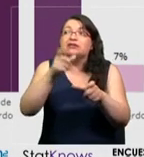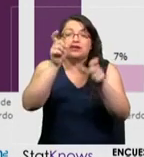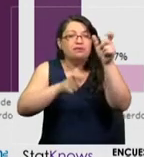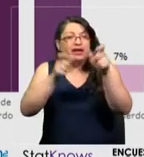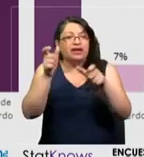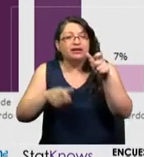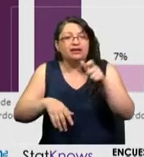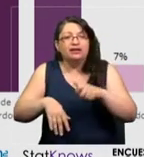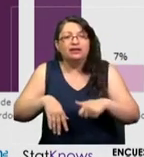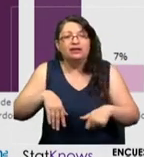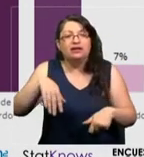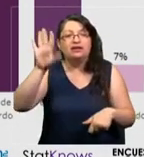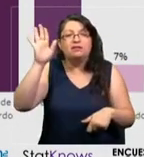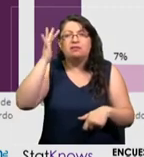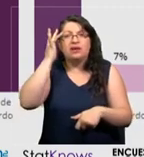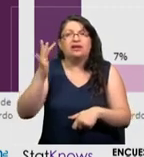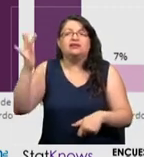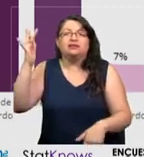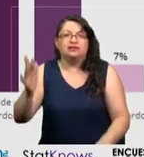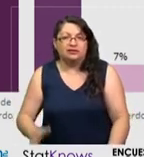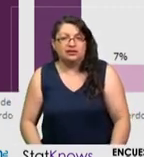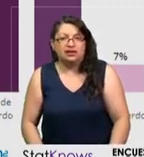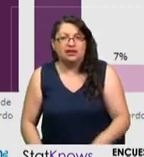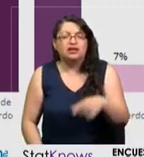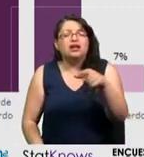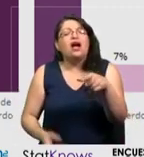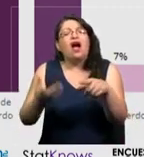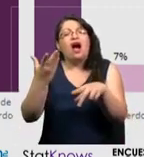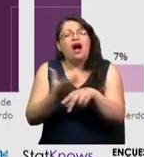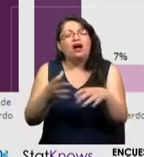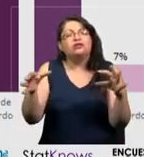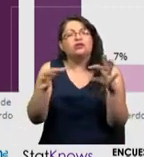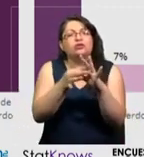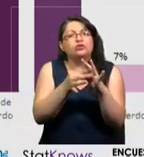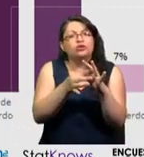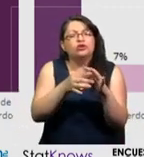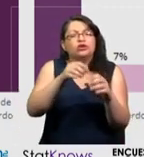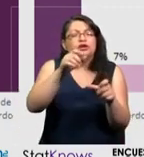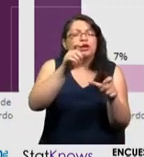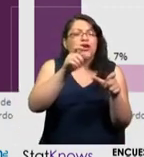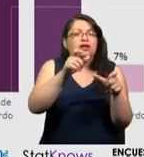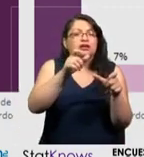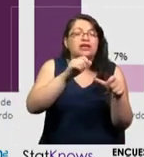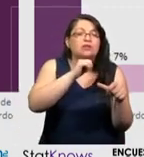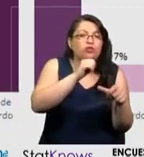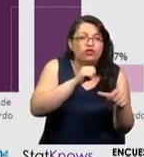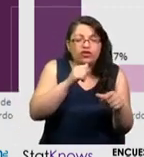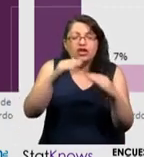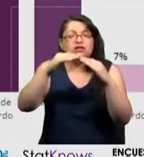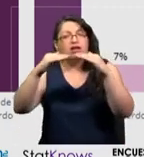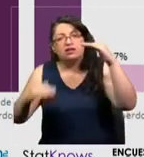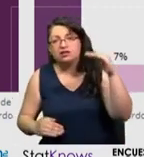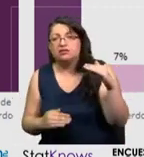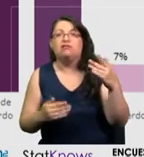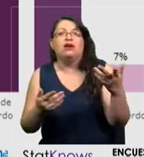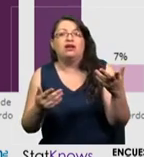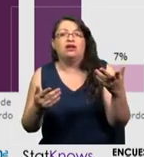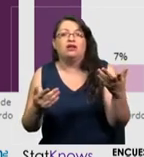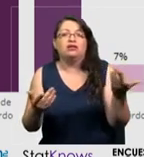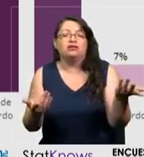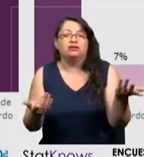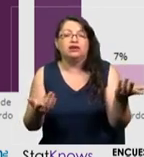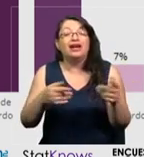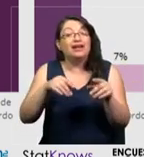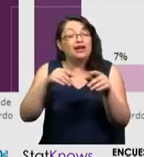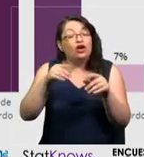un amplio consenso de la relación entre cambio climático, pobreza y desigualdad. Ahora, la buena noticia es que